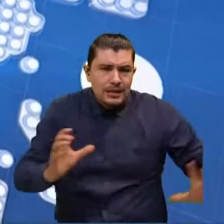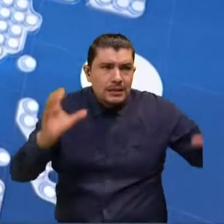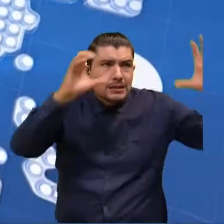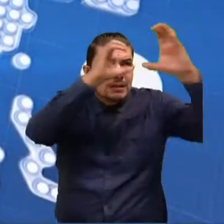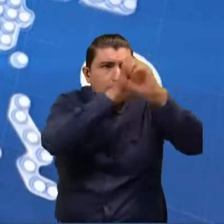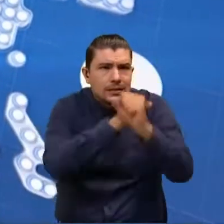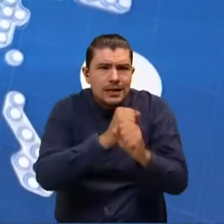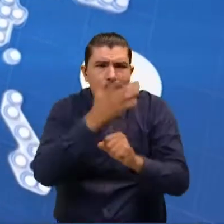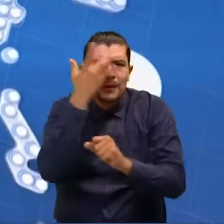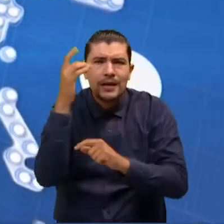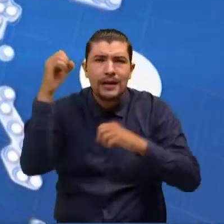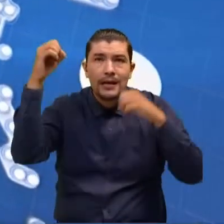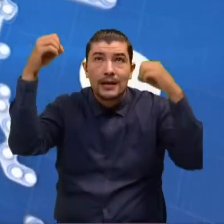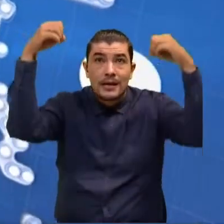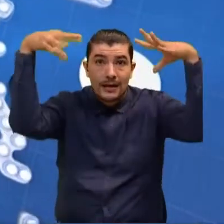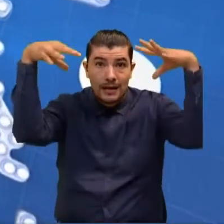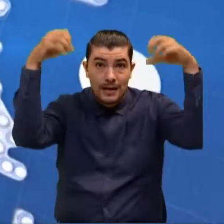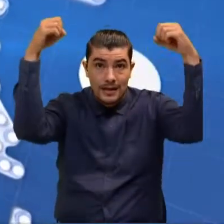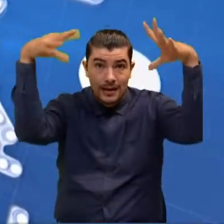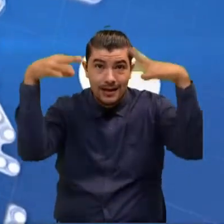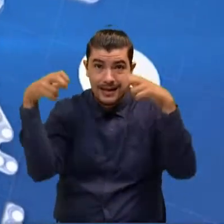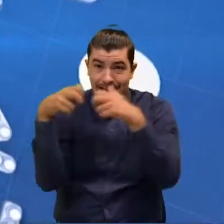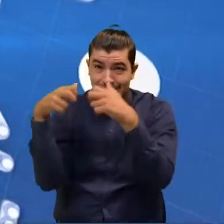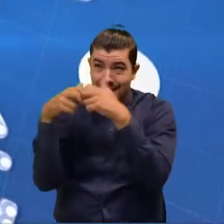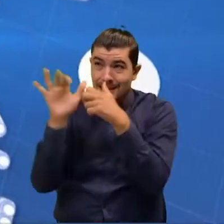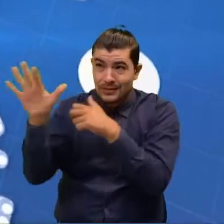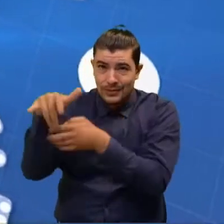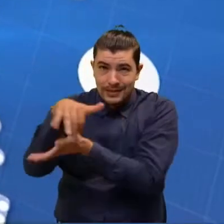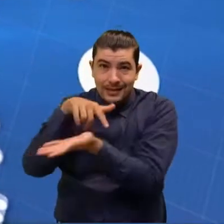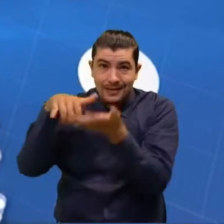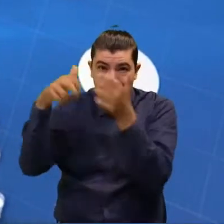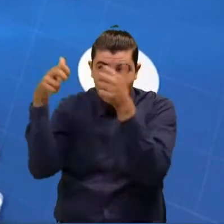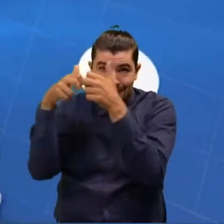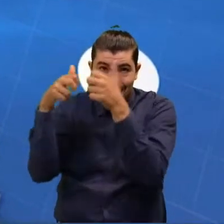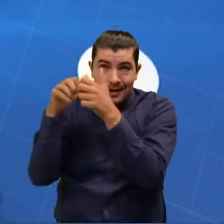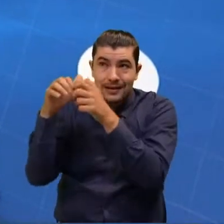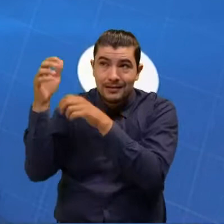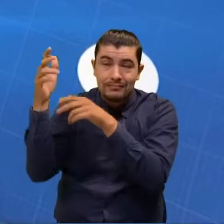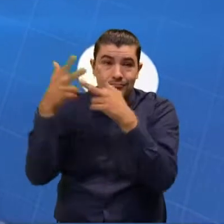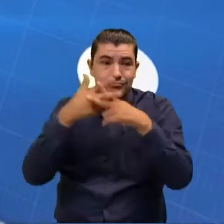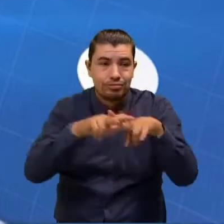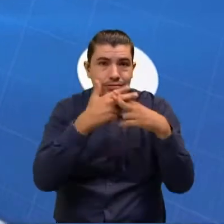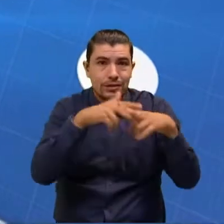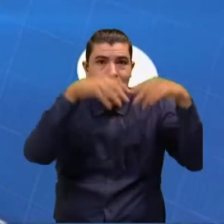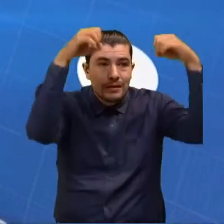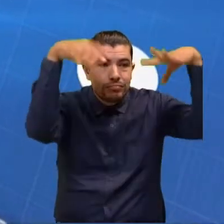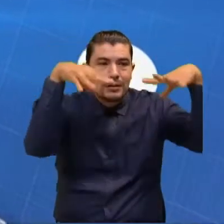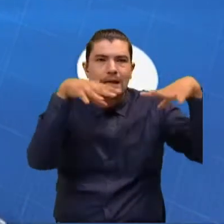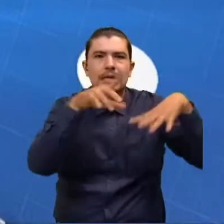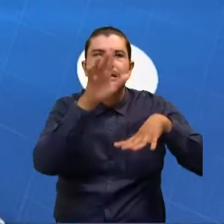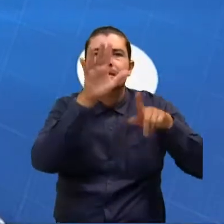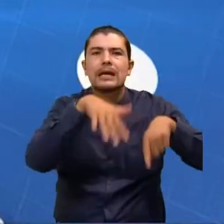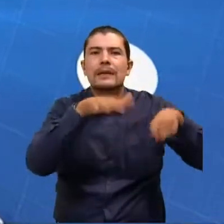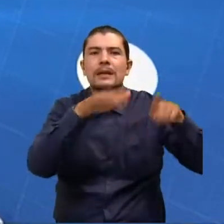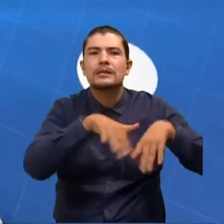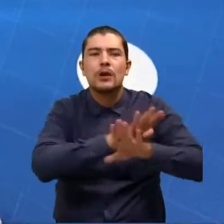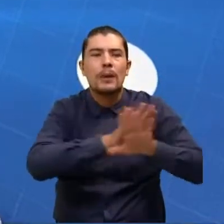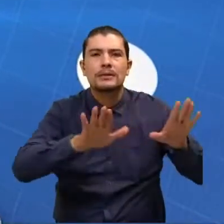lámparas que pusieron en la electrificadora no duraron, sino seis meses y se dañaron.